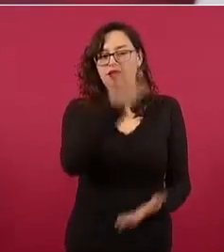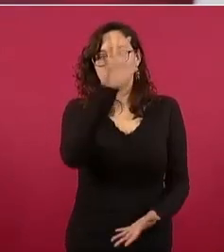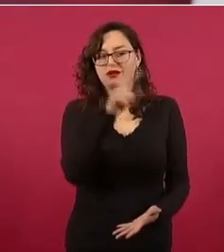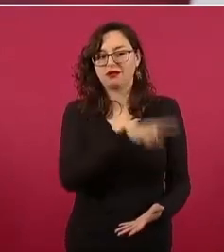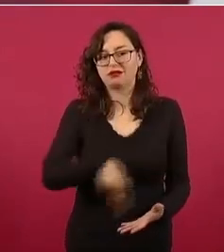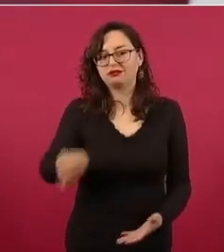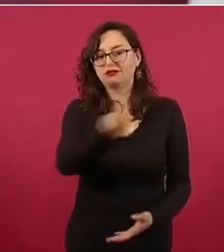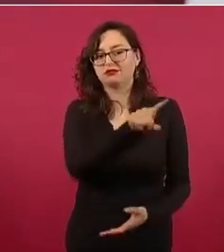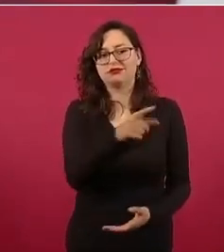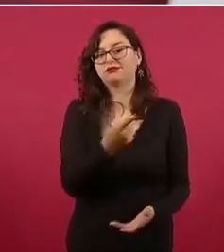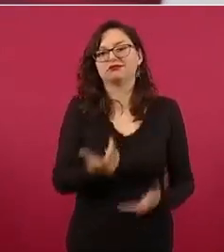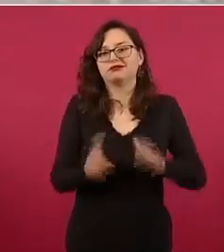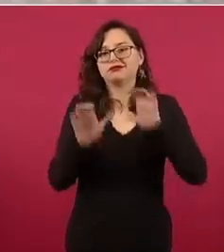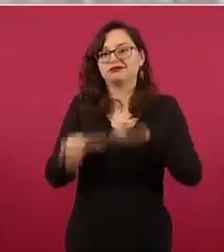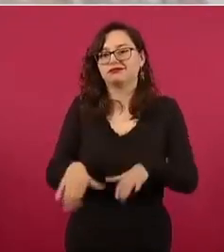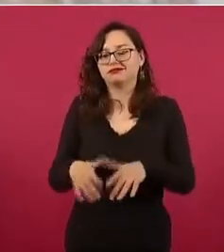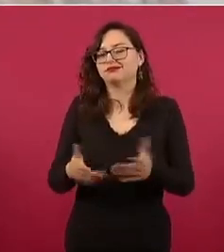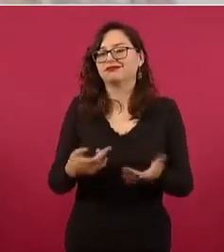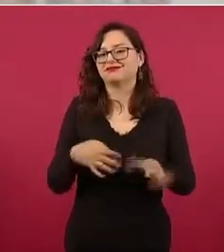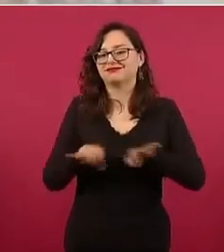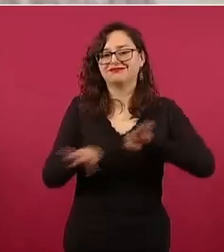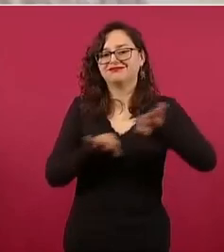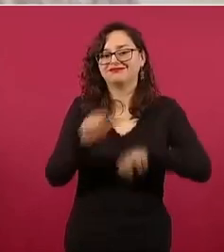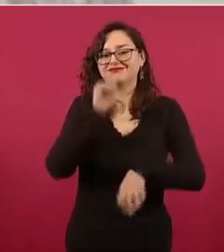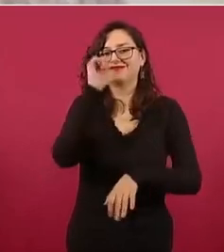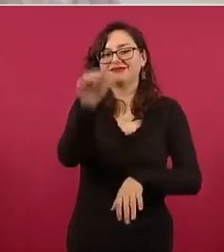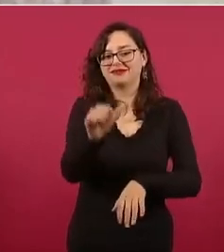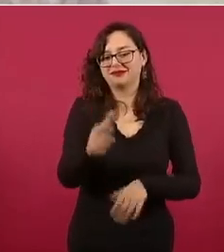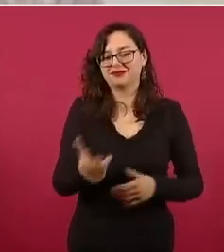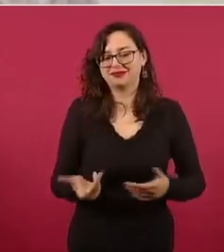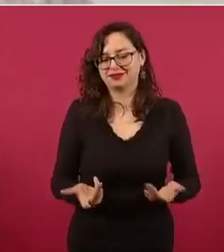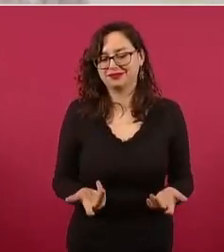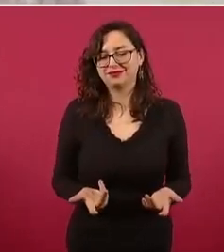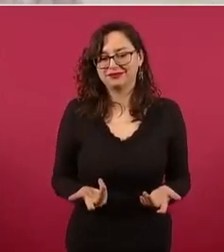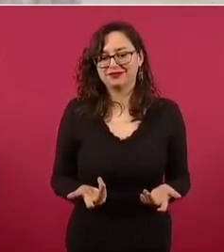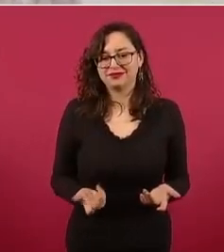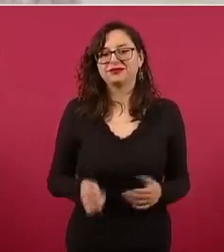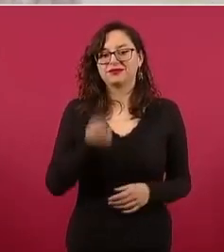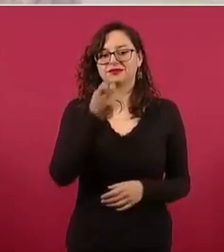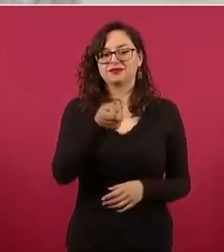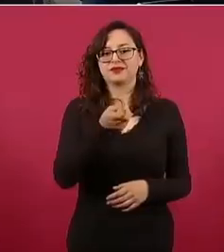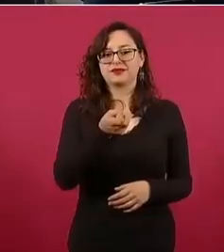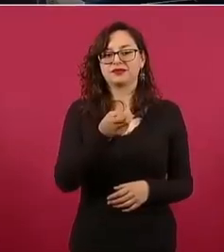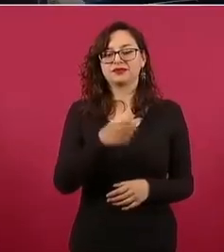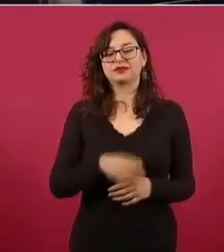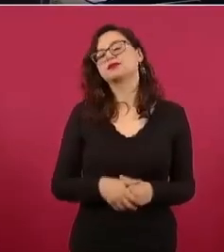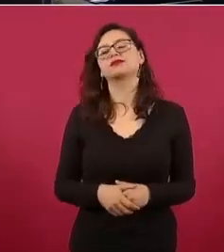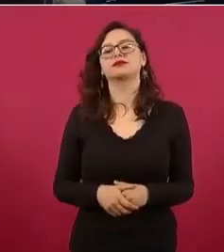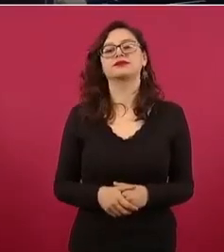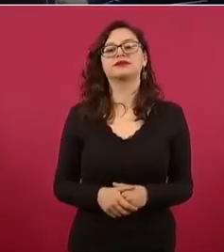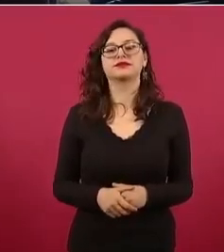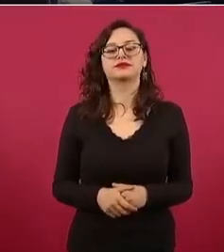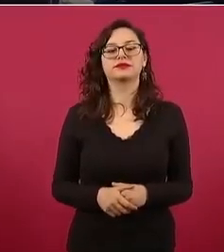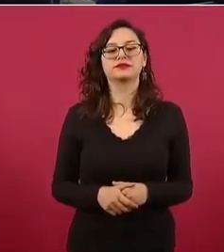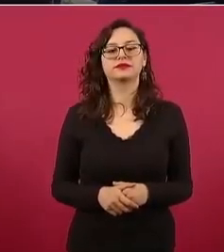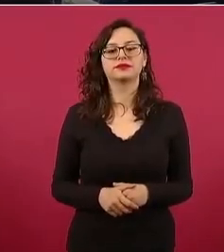de los que establece la ley. Ese es el abasto,